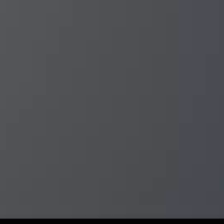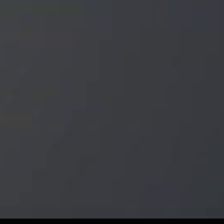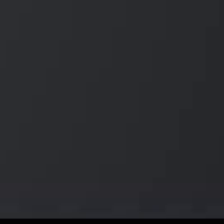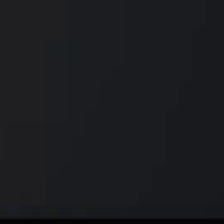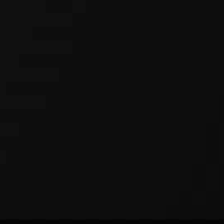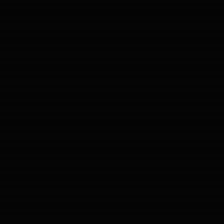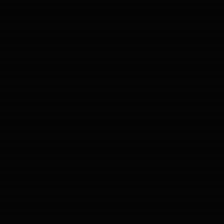Gracias por el video.